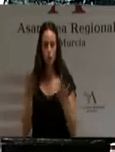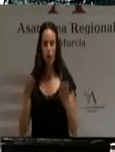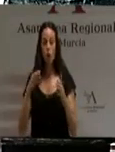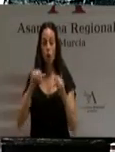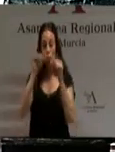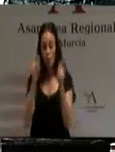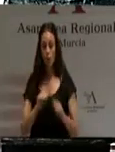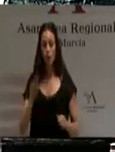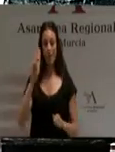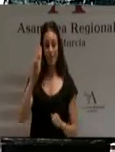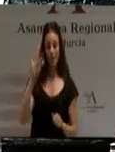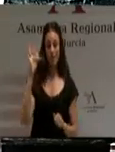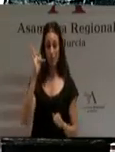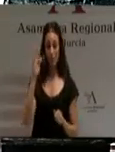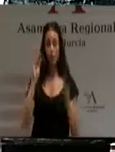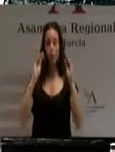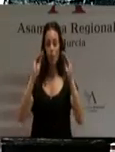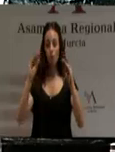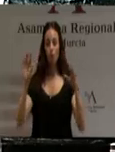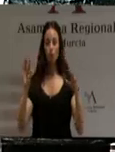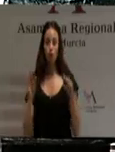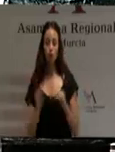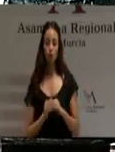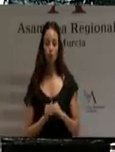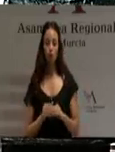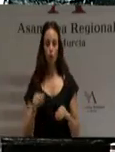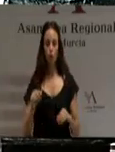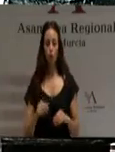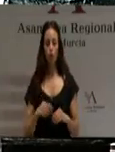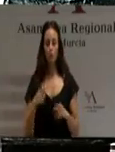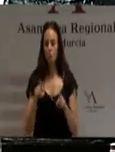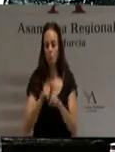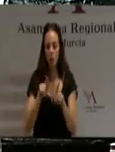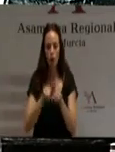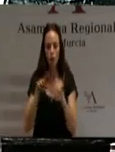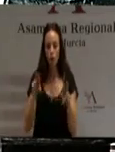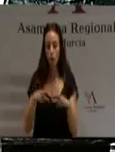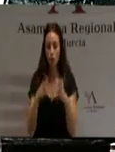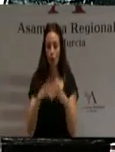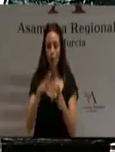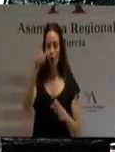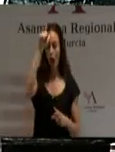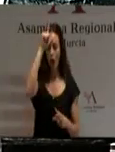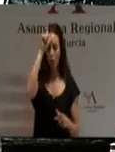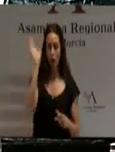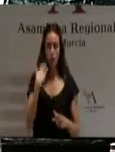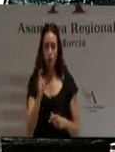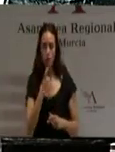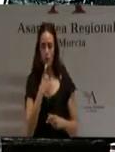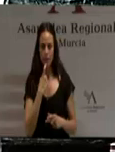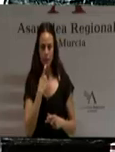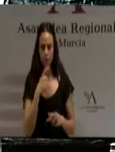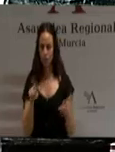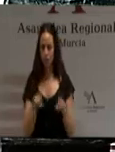el FP dual, tal y como han hecho en sociedades avanzadas como la alemana o la finlandesa. La